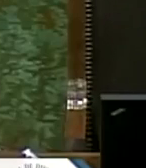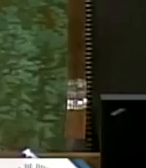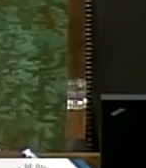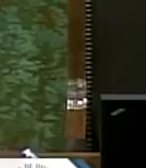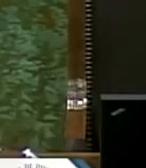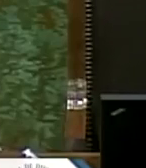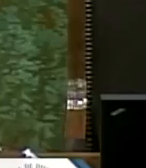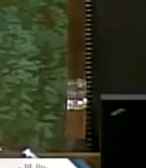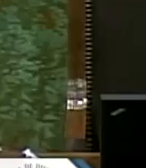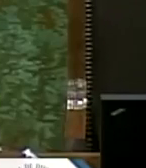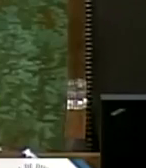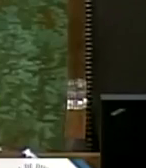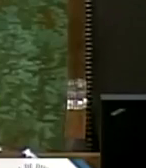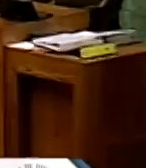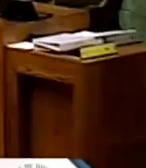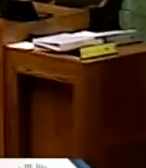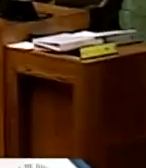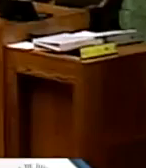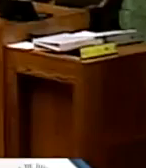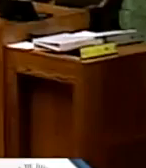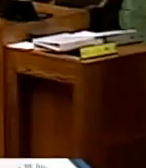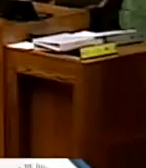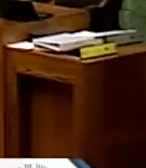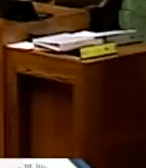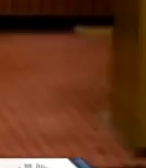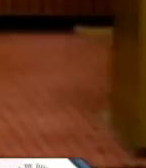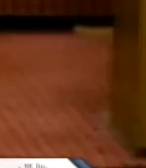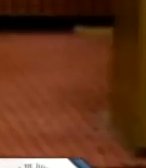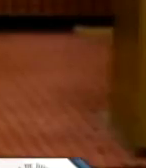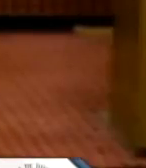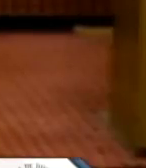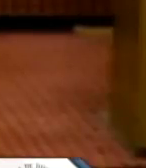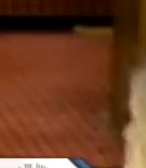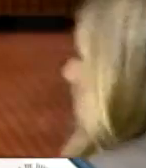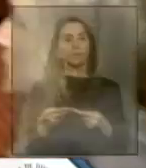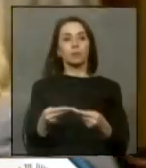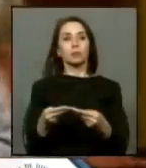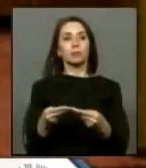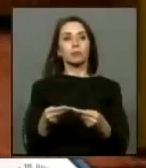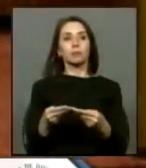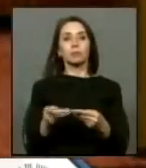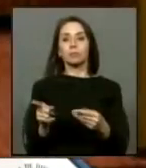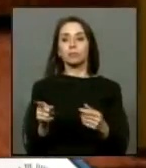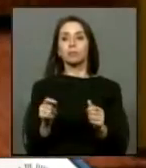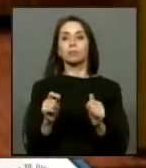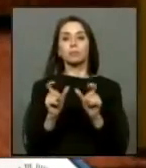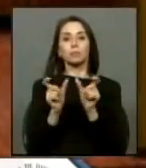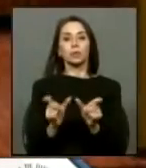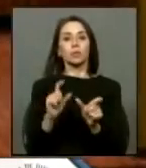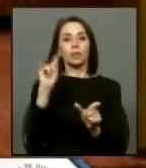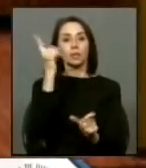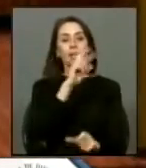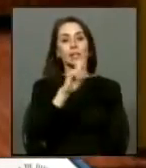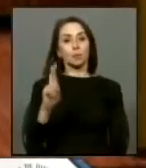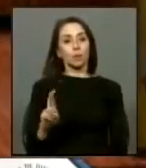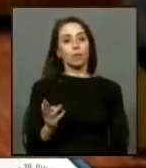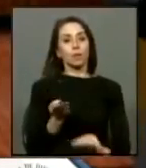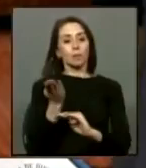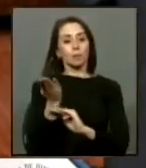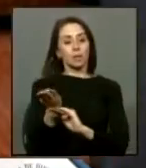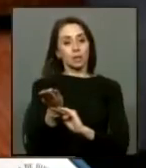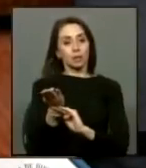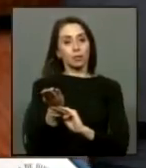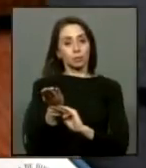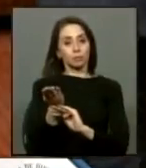Gracias, presidenta. Y entrando a la hora de incidente, quiero a través de la mesa solicitar a la Contraloría General de la República un